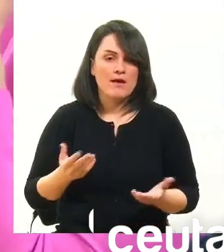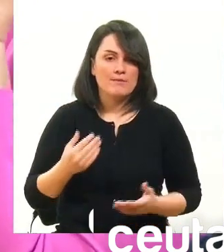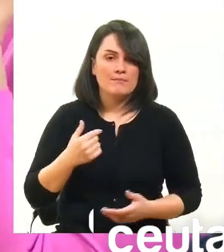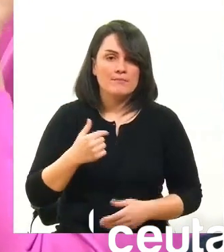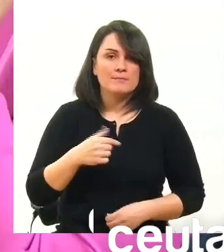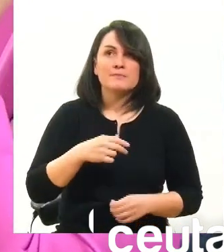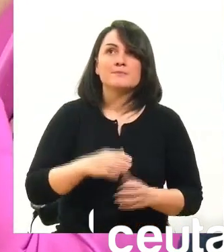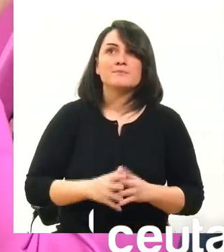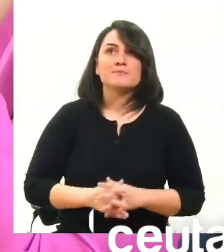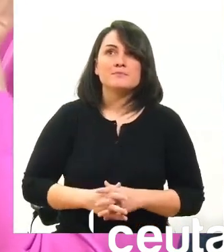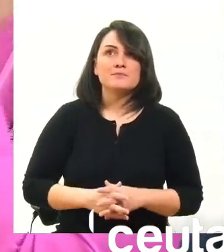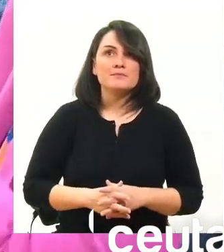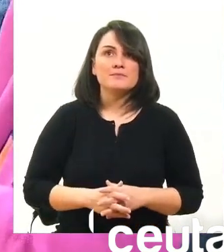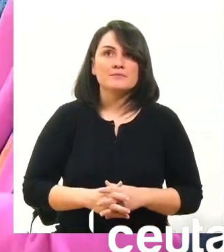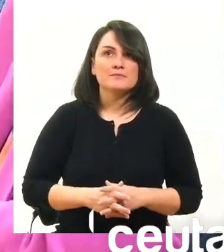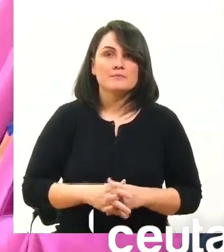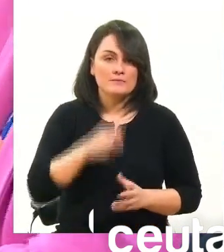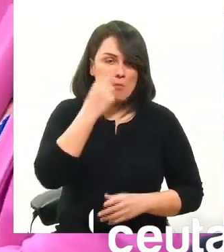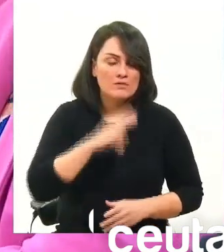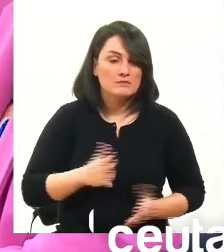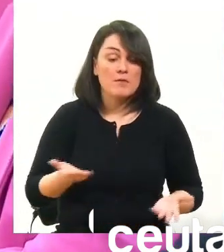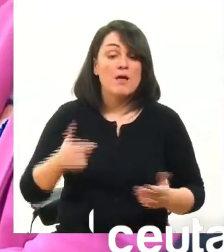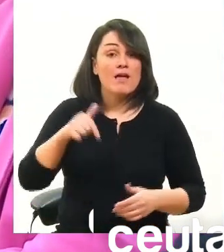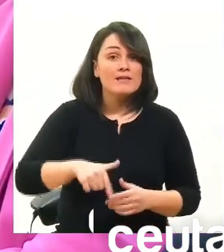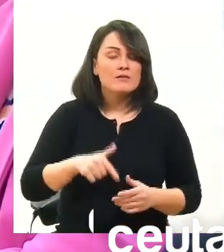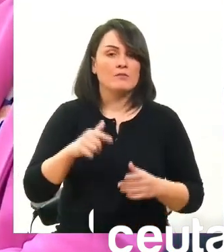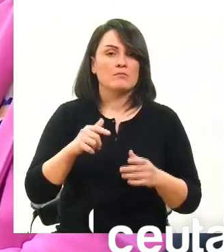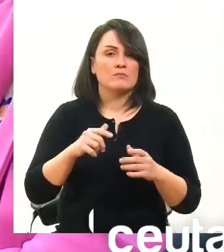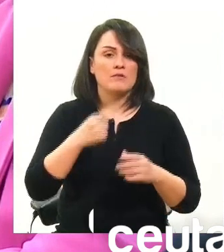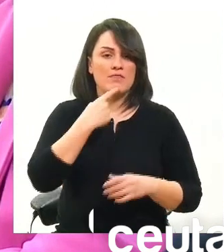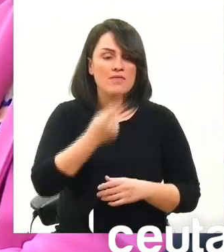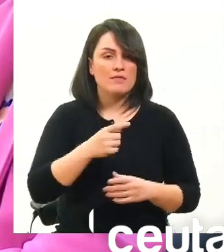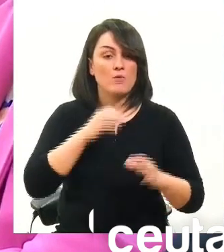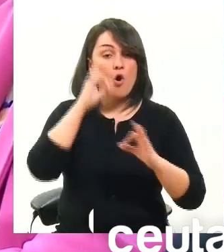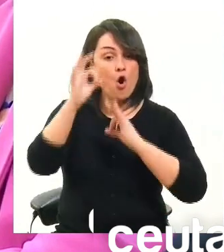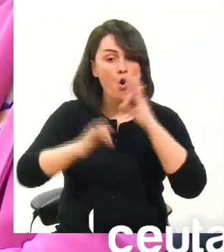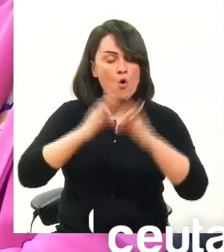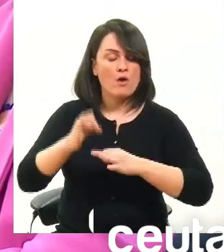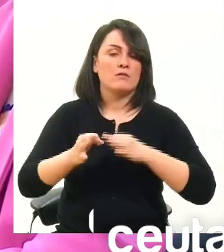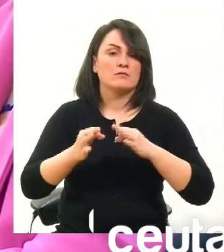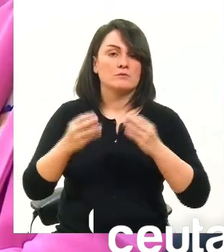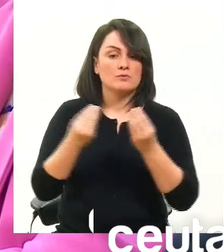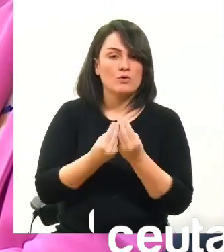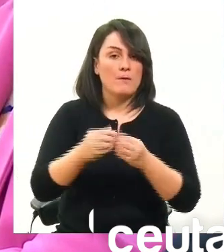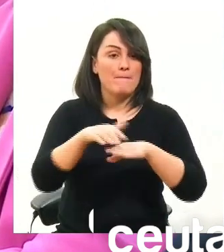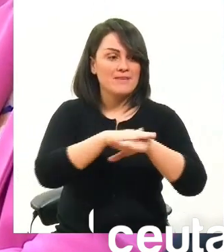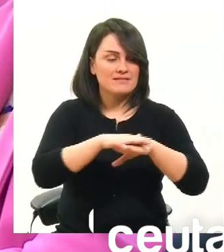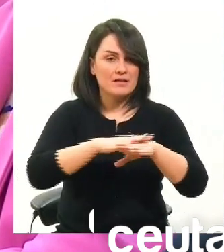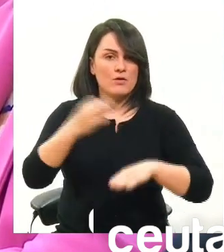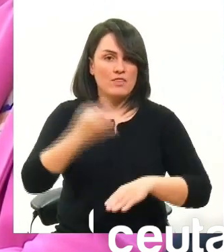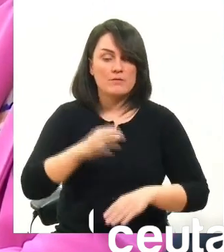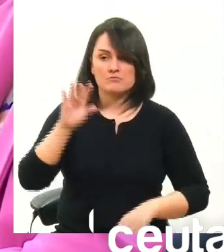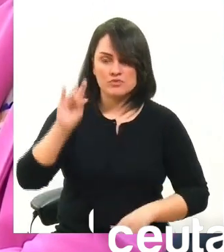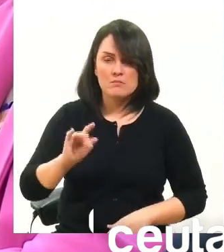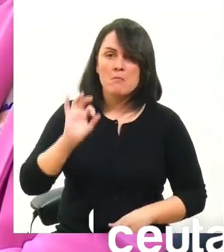de ser coordinado con el ministerio como usted bien bien ha dicho esta es una propuesta que es para apostar por la educación soy